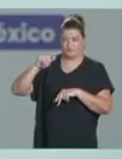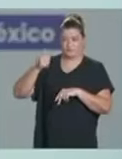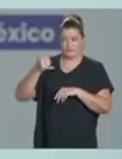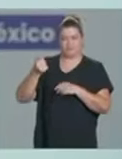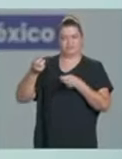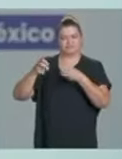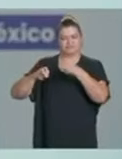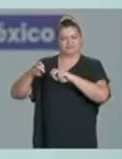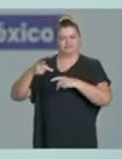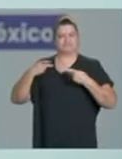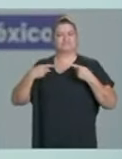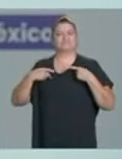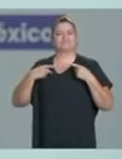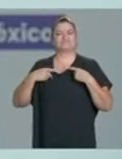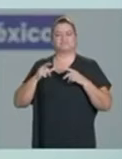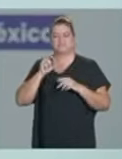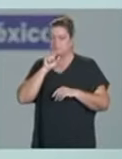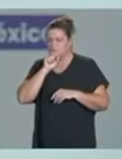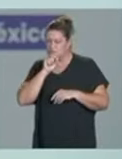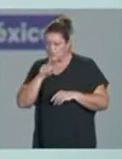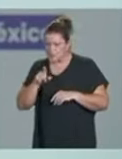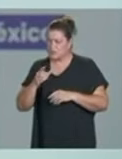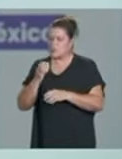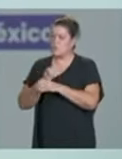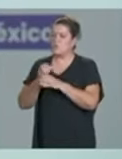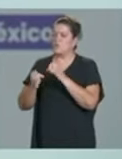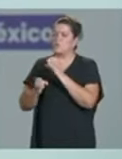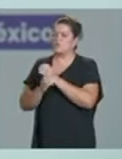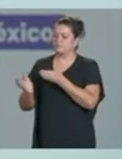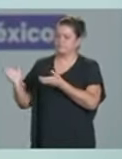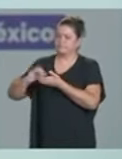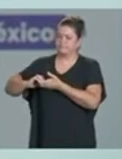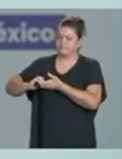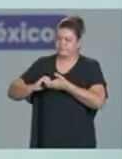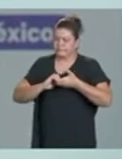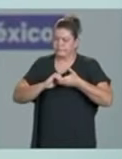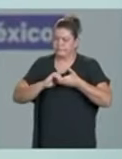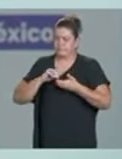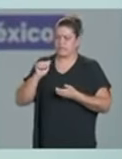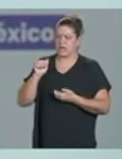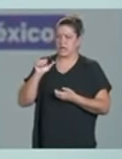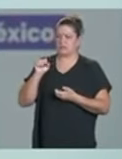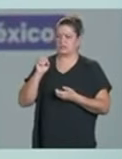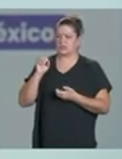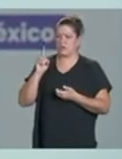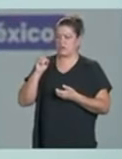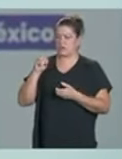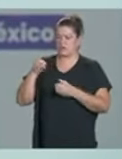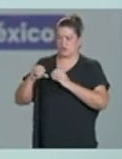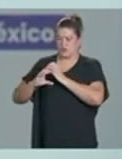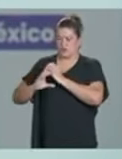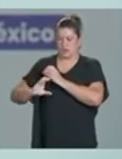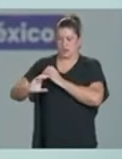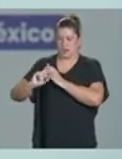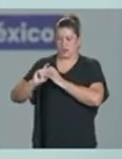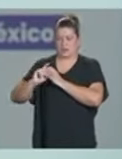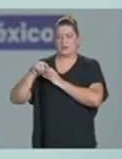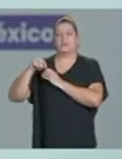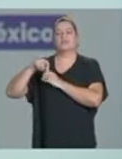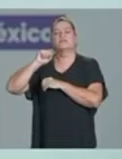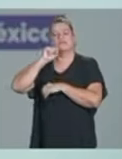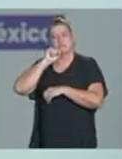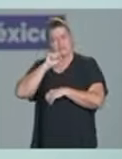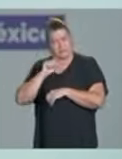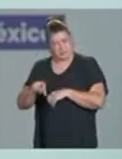que se están construyendo en Yucatán y el gasoducto que está llegando, va a potenciarse todavía más el desarrollo del sureste.